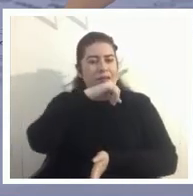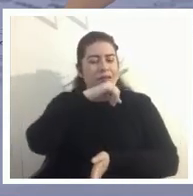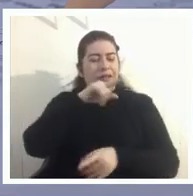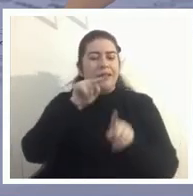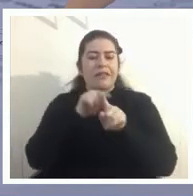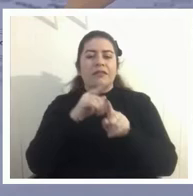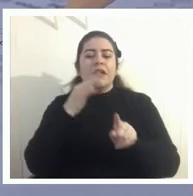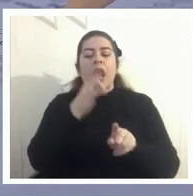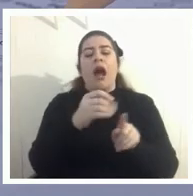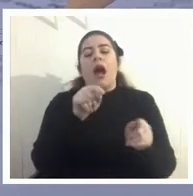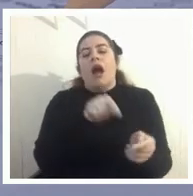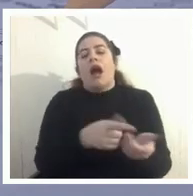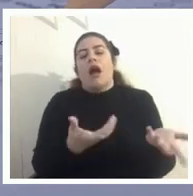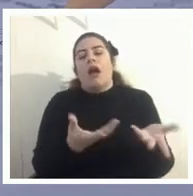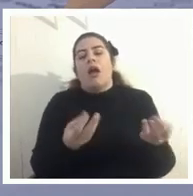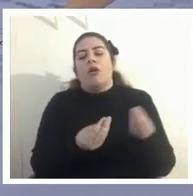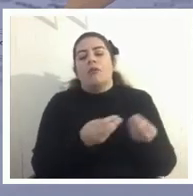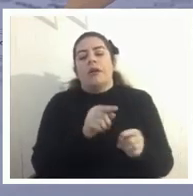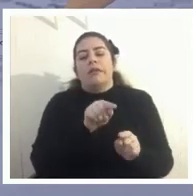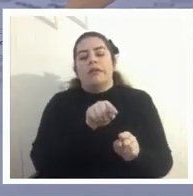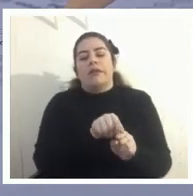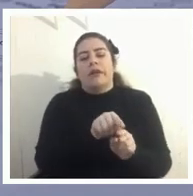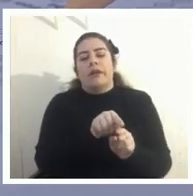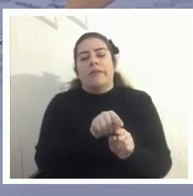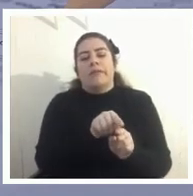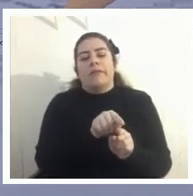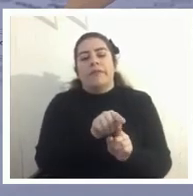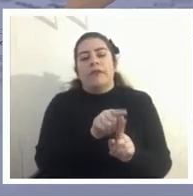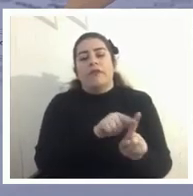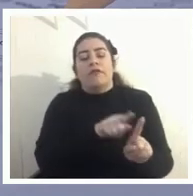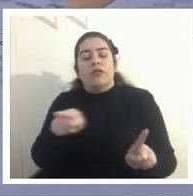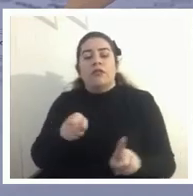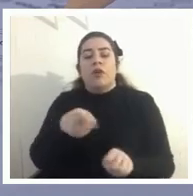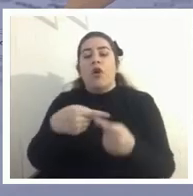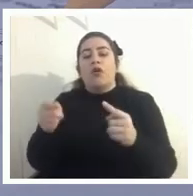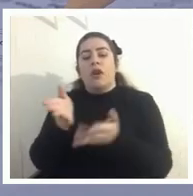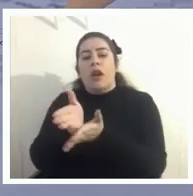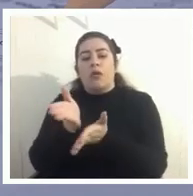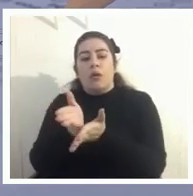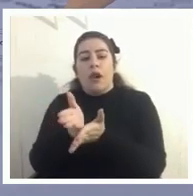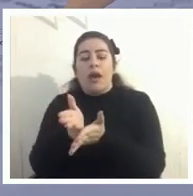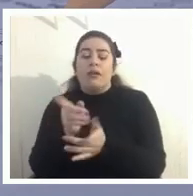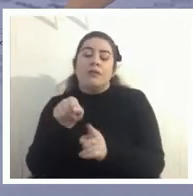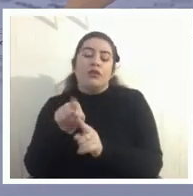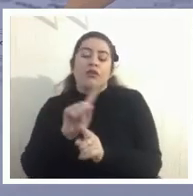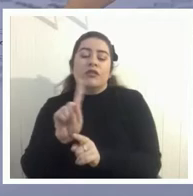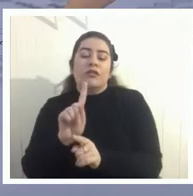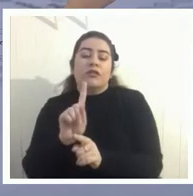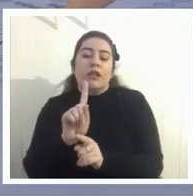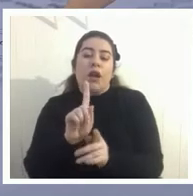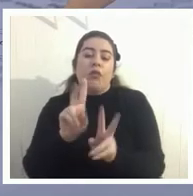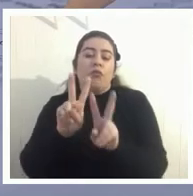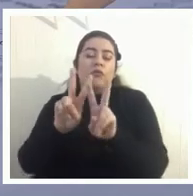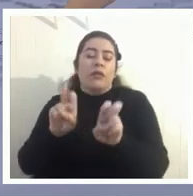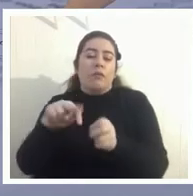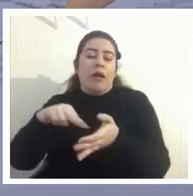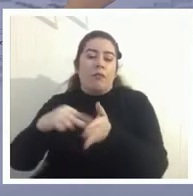de que si fuésemos a otra escuela esto no sería un asunto un problema